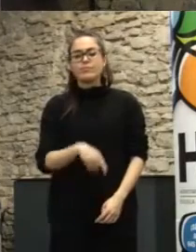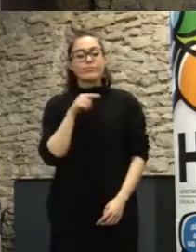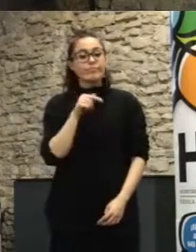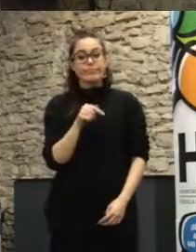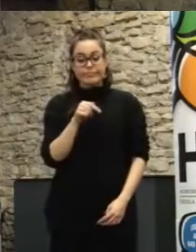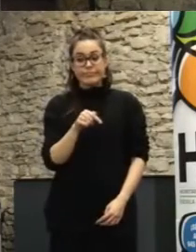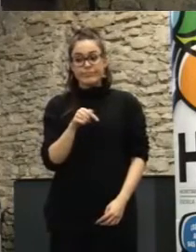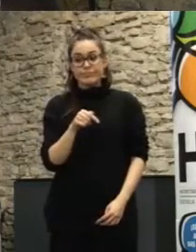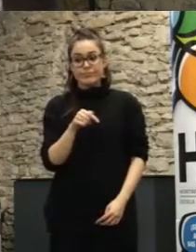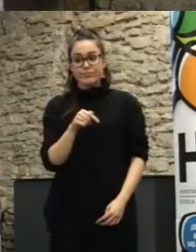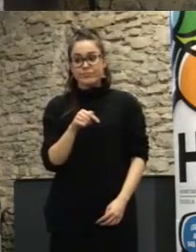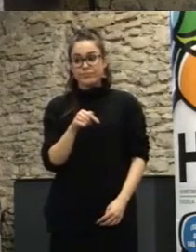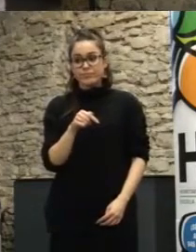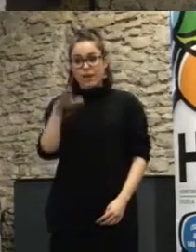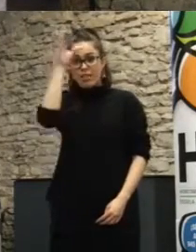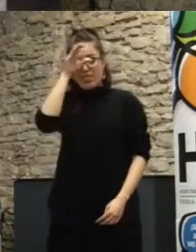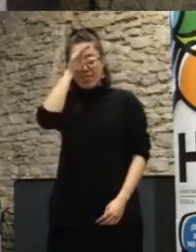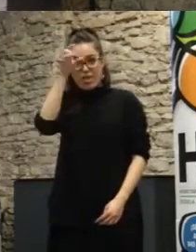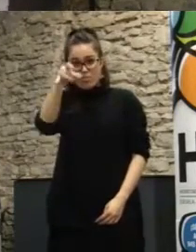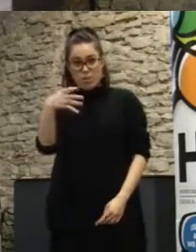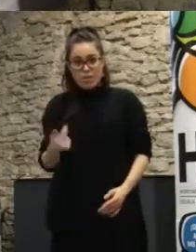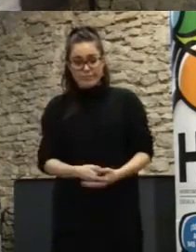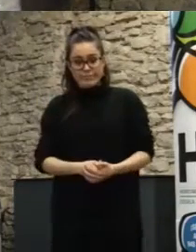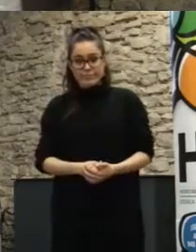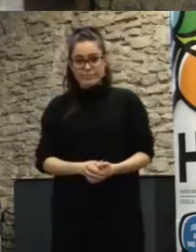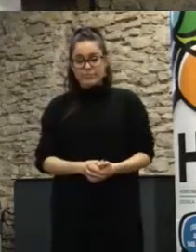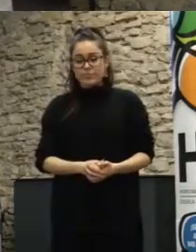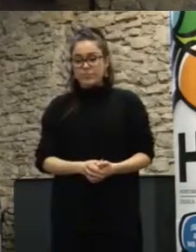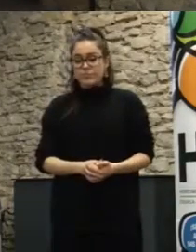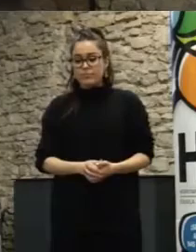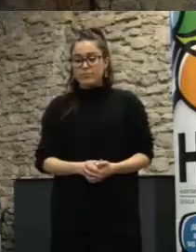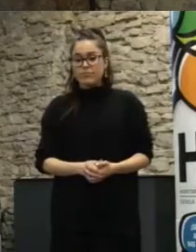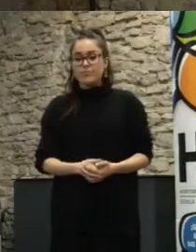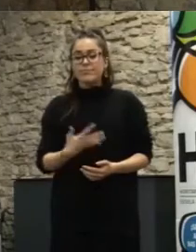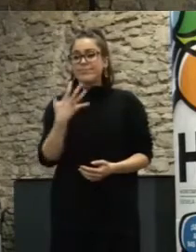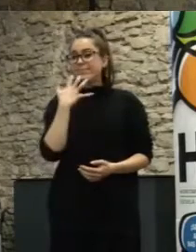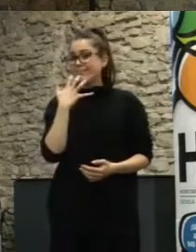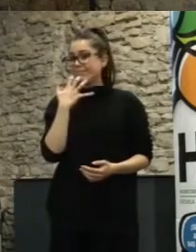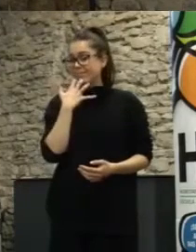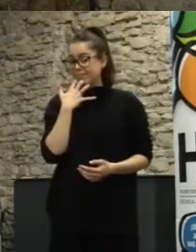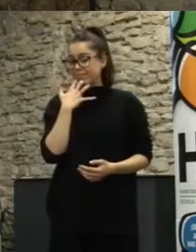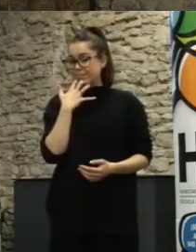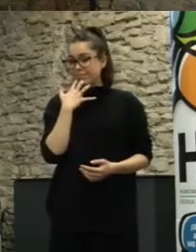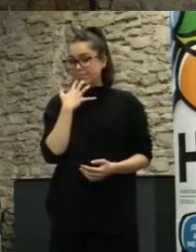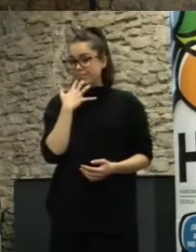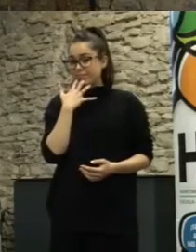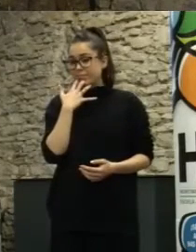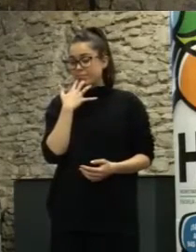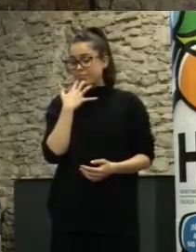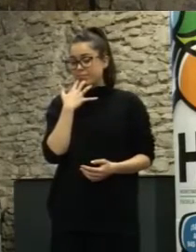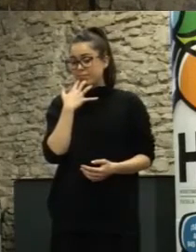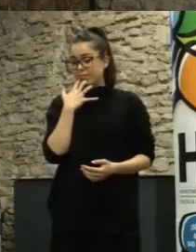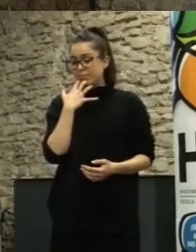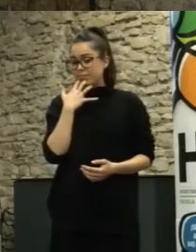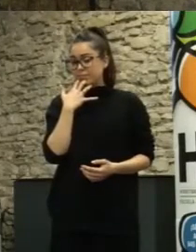como en como en la ciencia el tema de las variables ¿no? es decir para poder acertar en la en